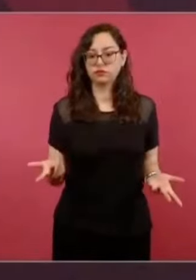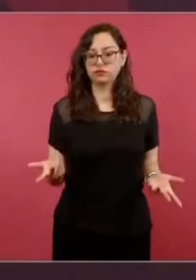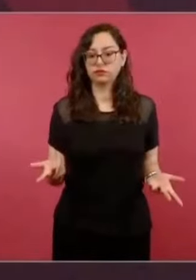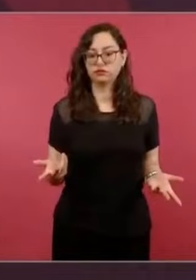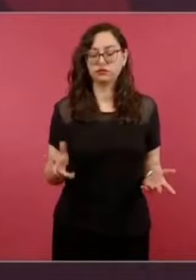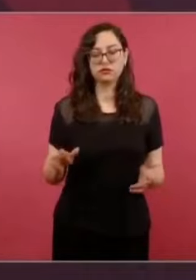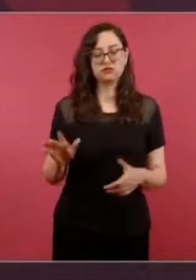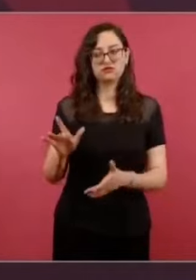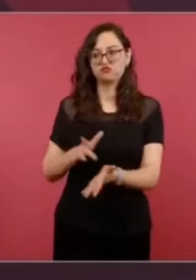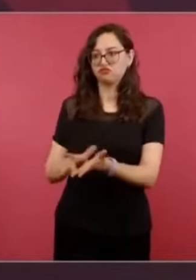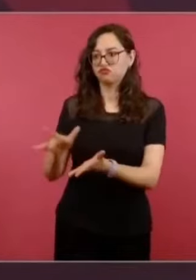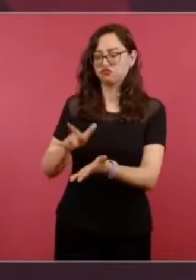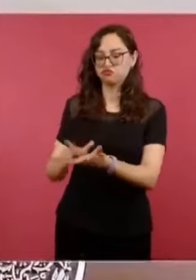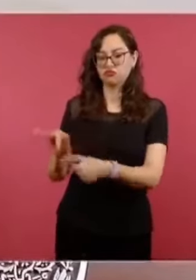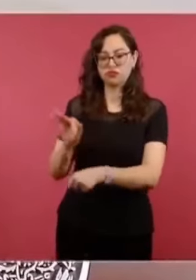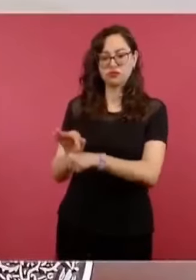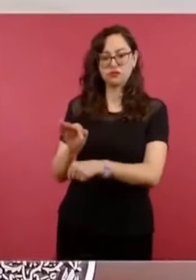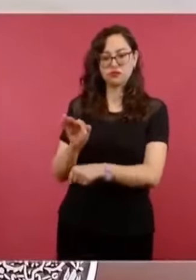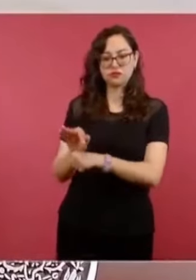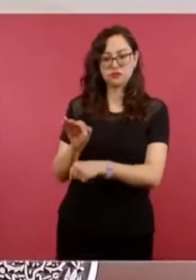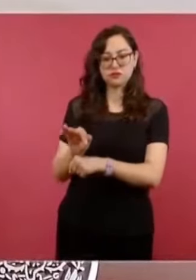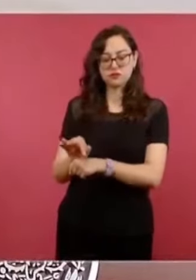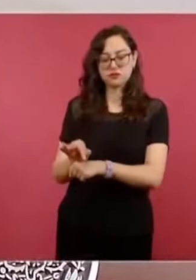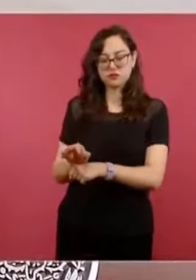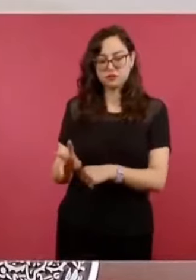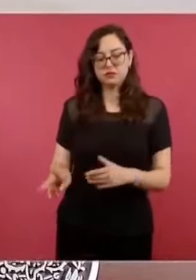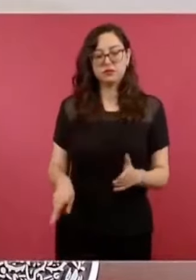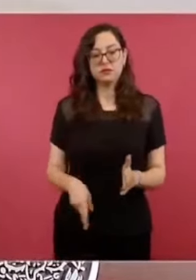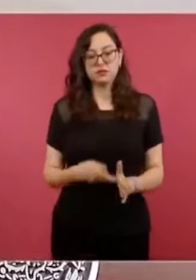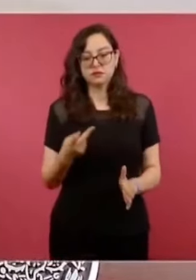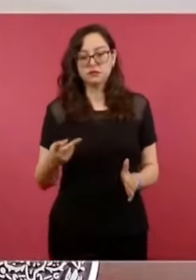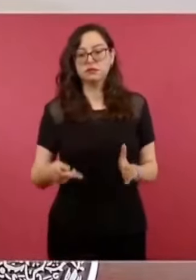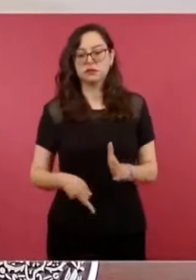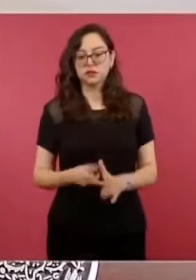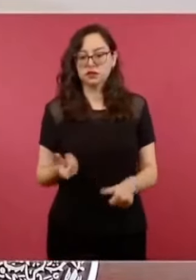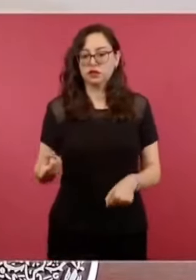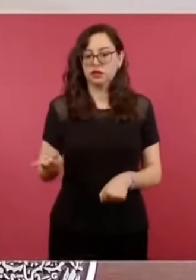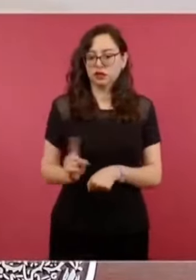diaria en